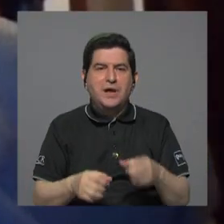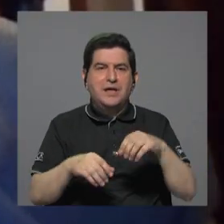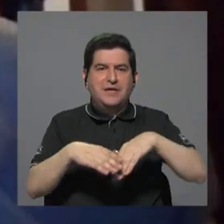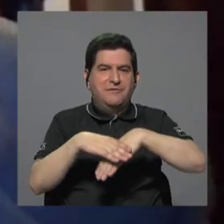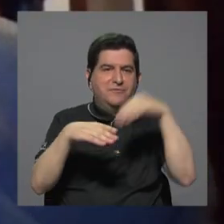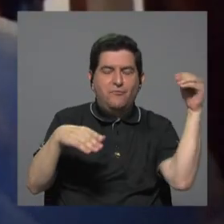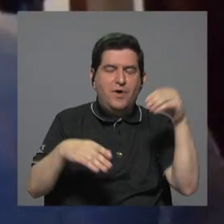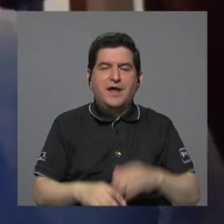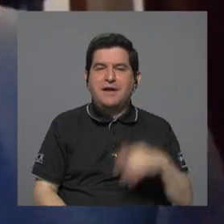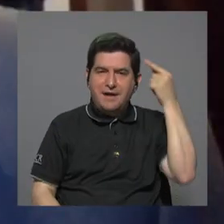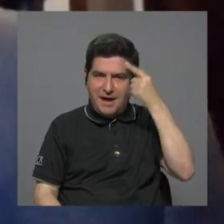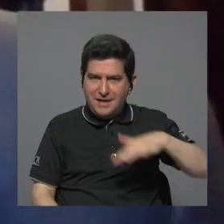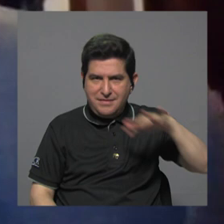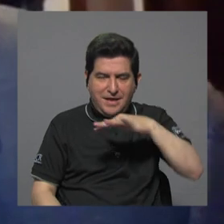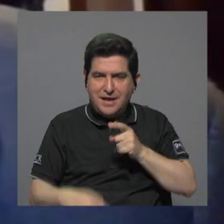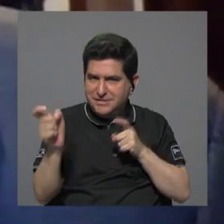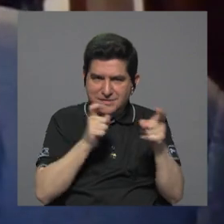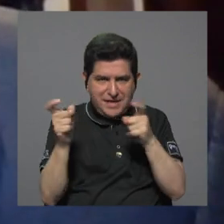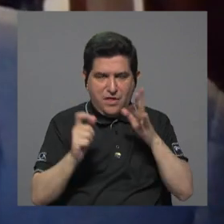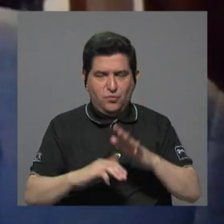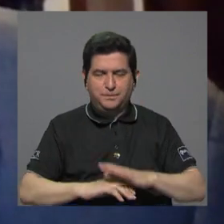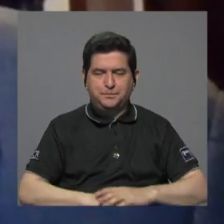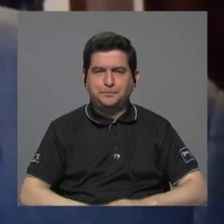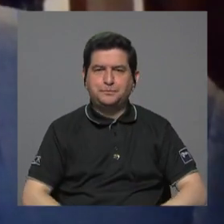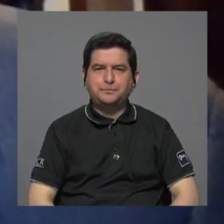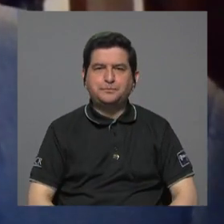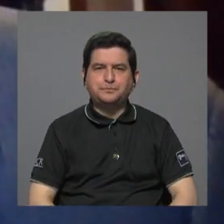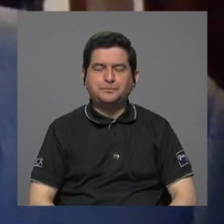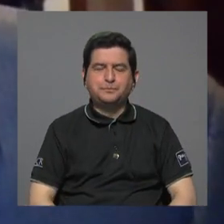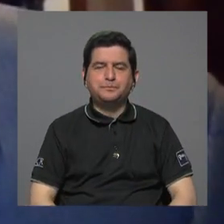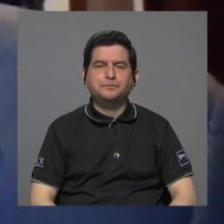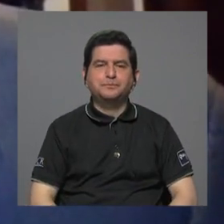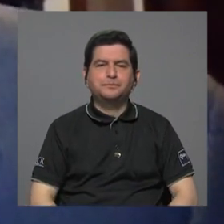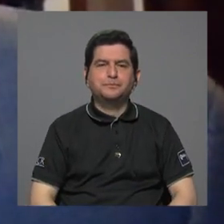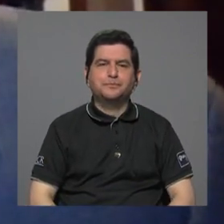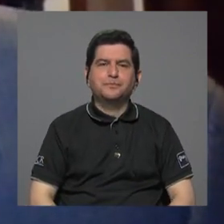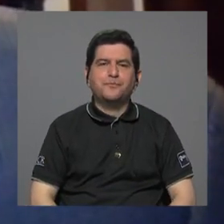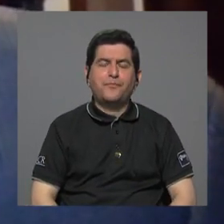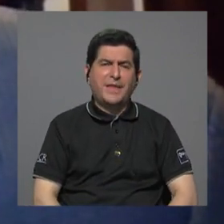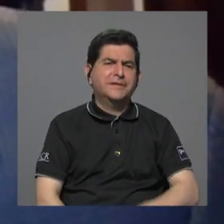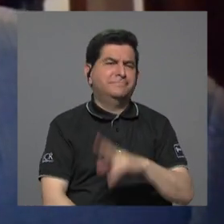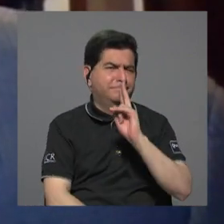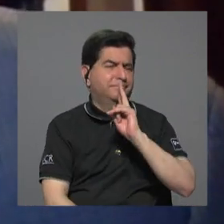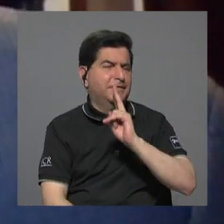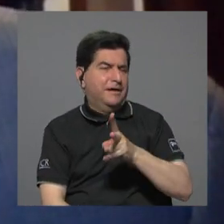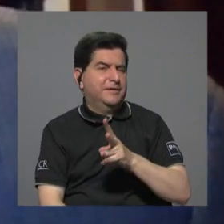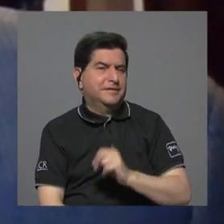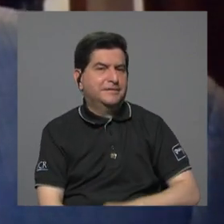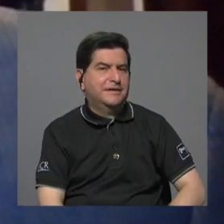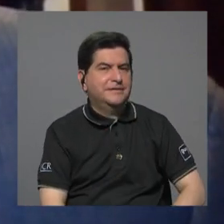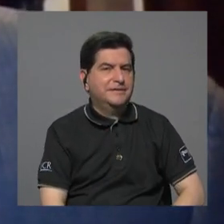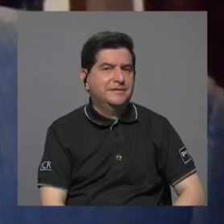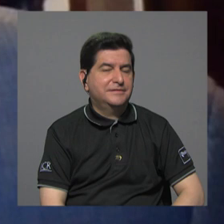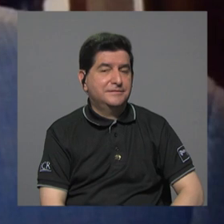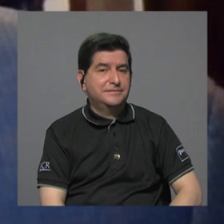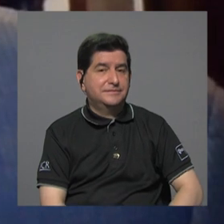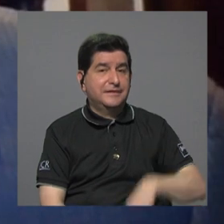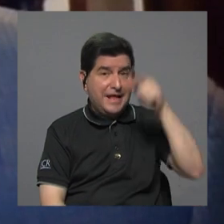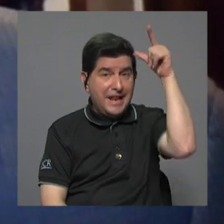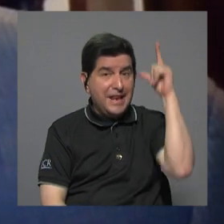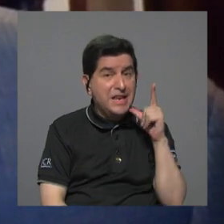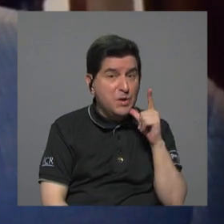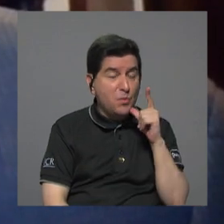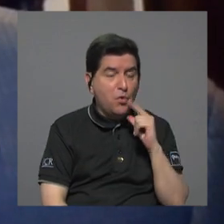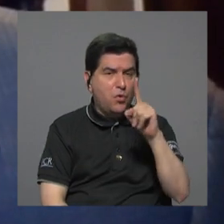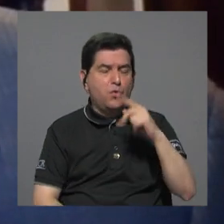del Estado exactamente entonces en realidad Limón es